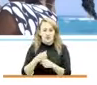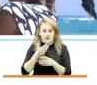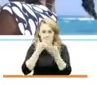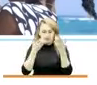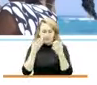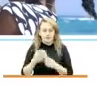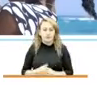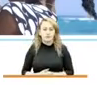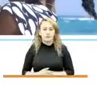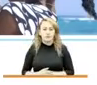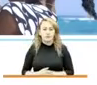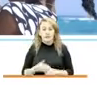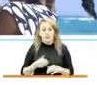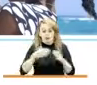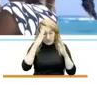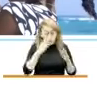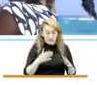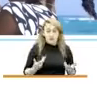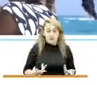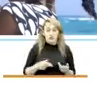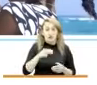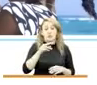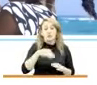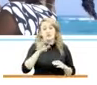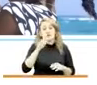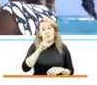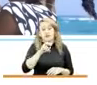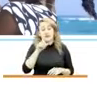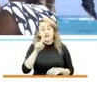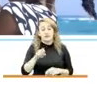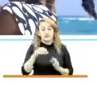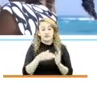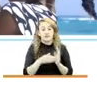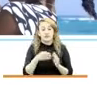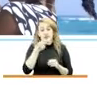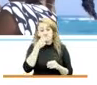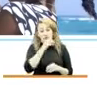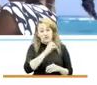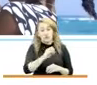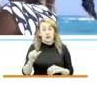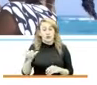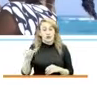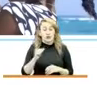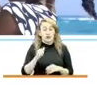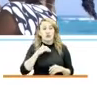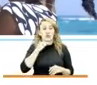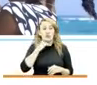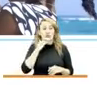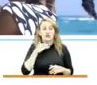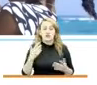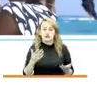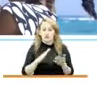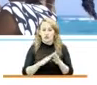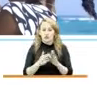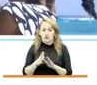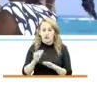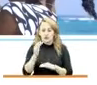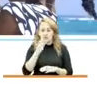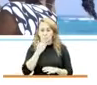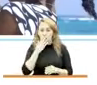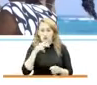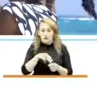se dio con más de 76.550 niños y niñas y adolescentes pertenecientes a comunidades indígenas,